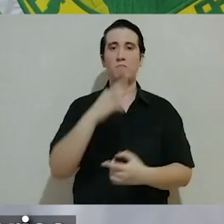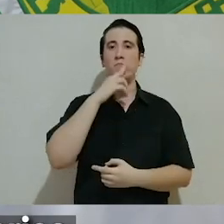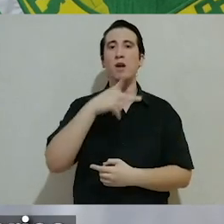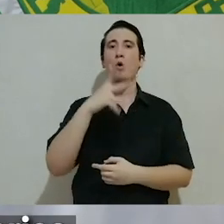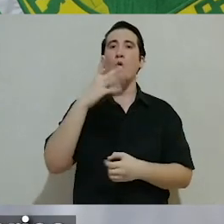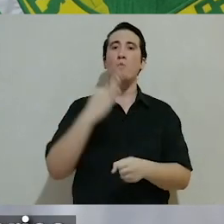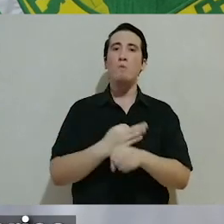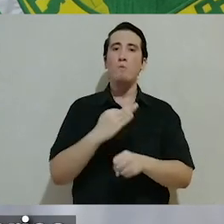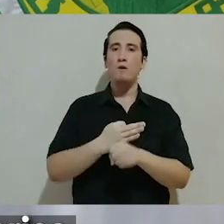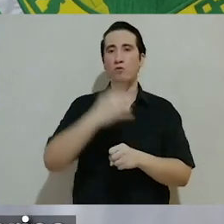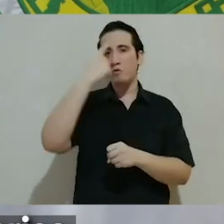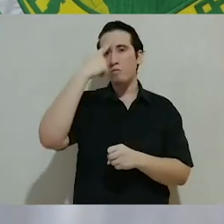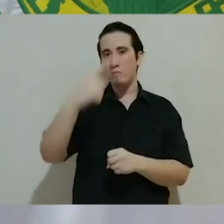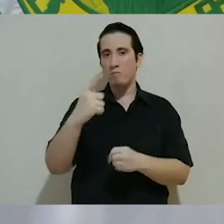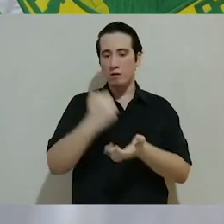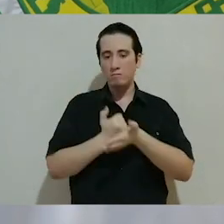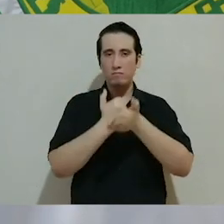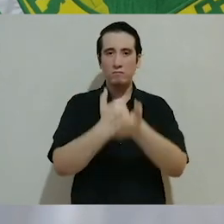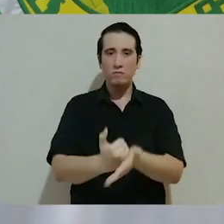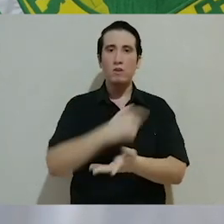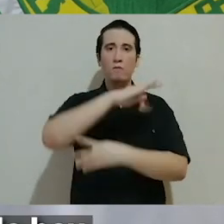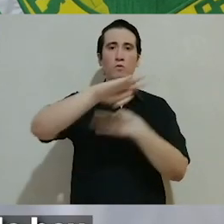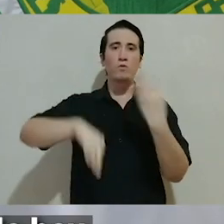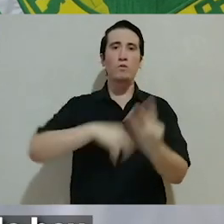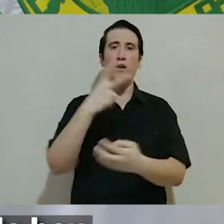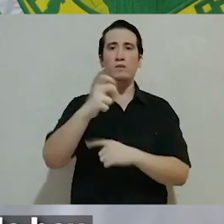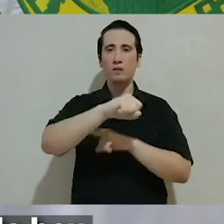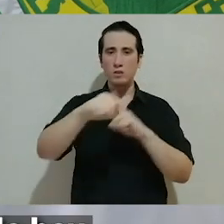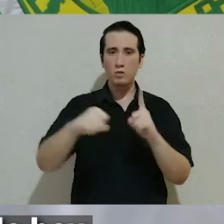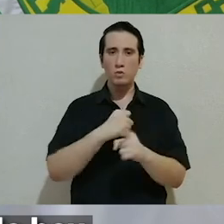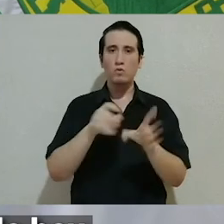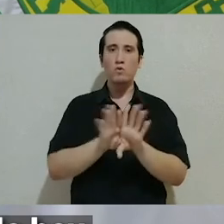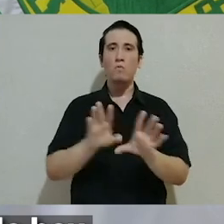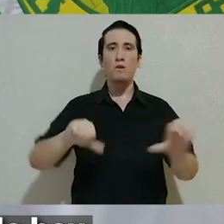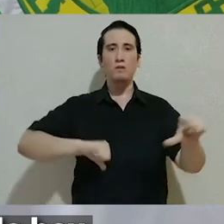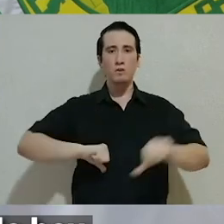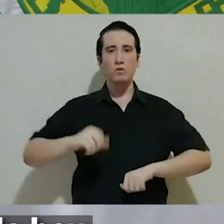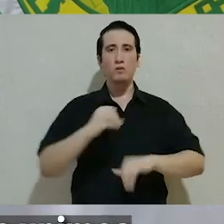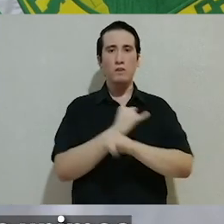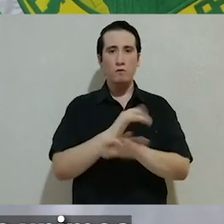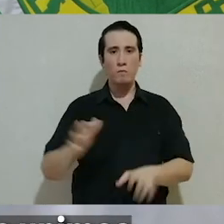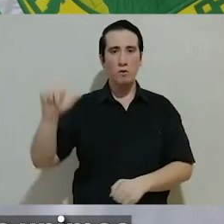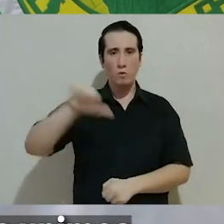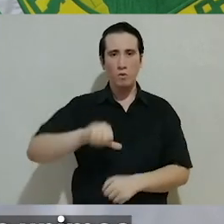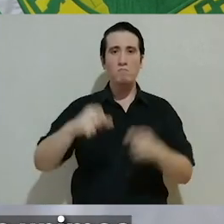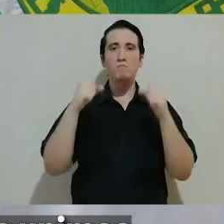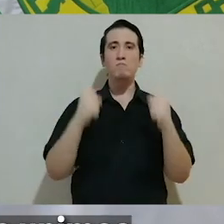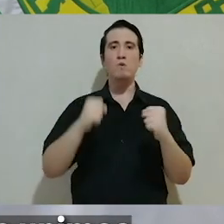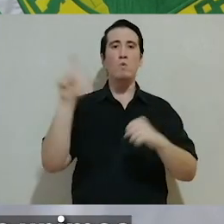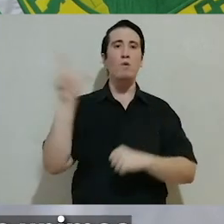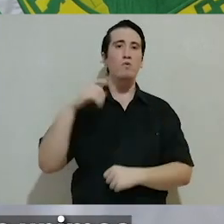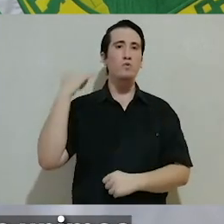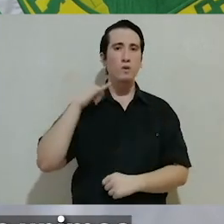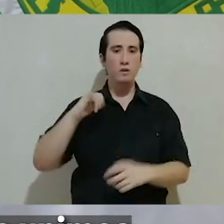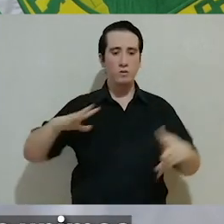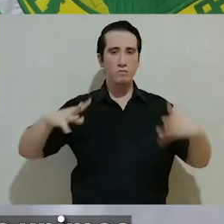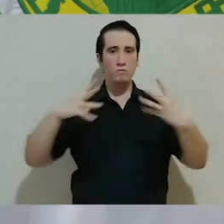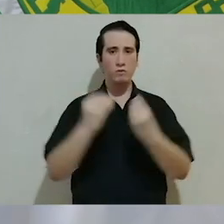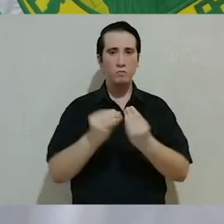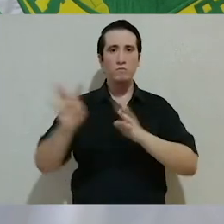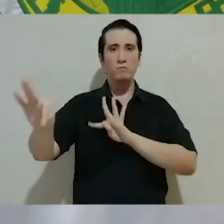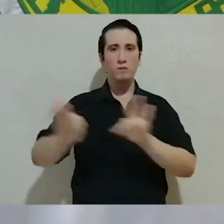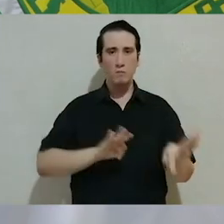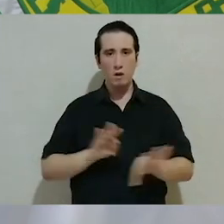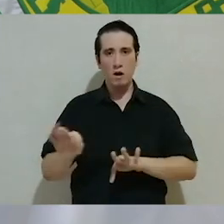mejor momento para ser solidarios. Toda esta situación, así como las acciones que les he informado hoy, nos confirman que cuando los yucatecos nos